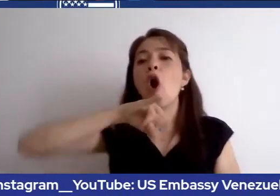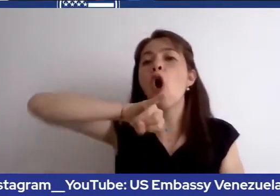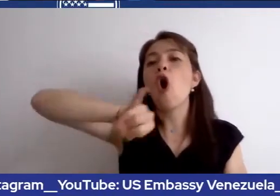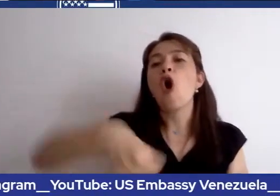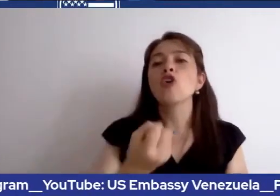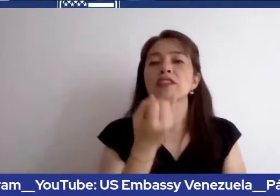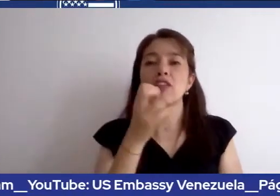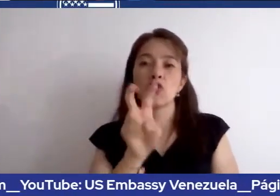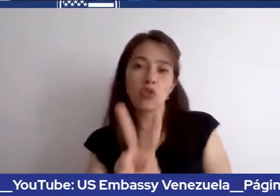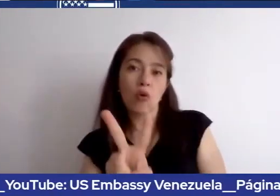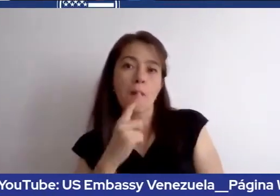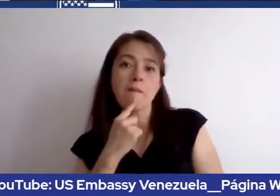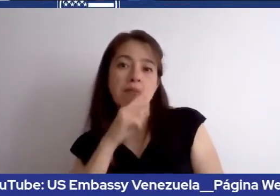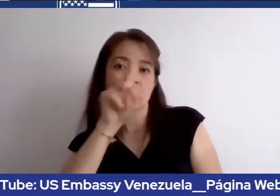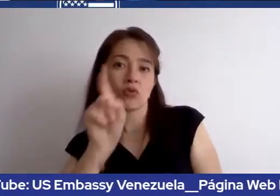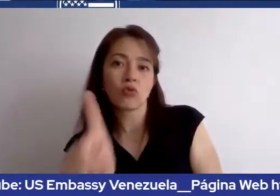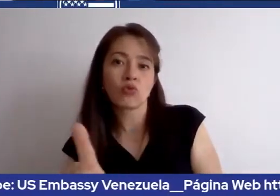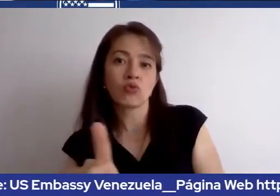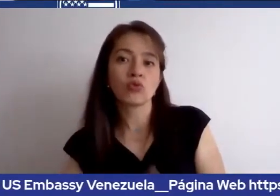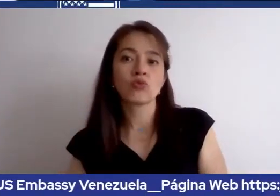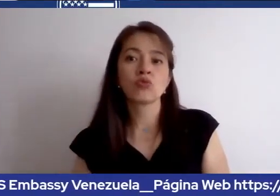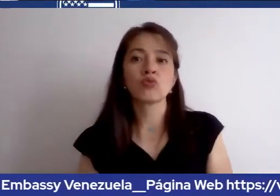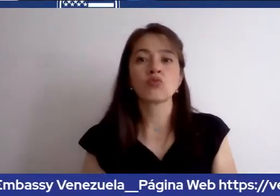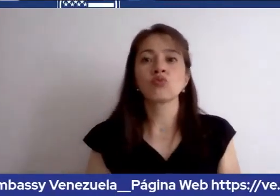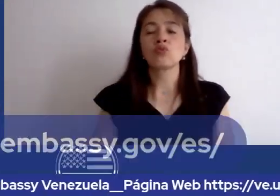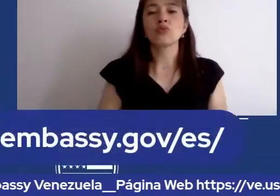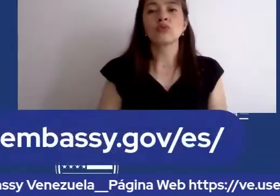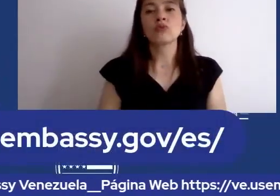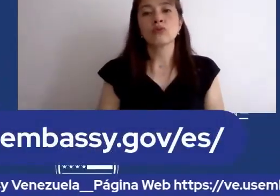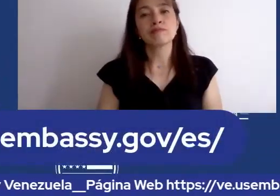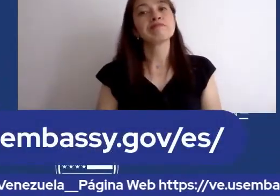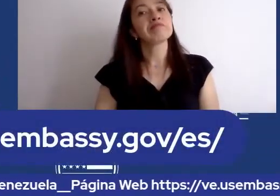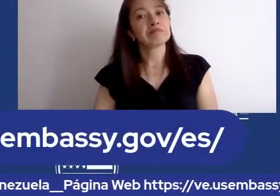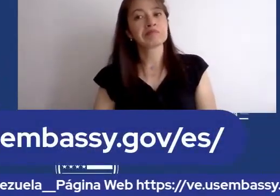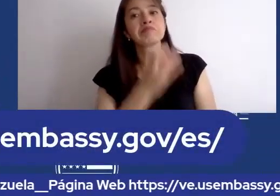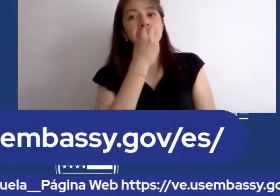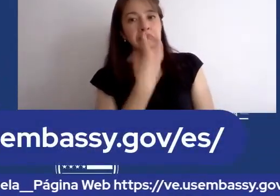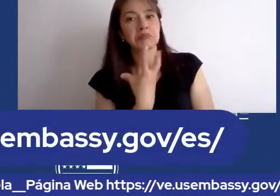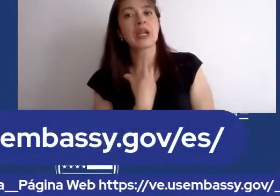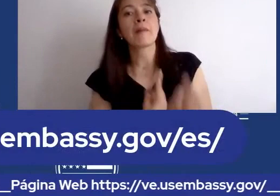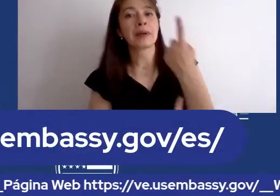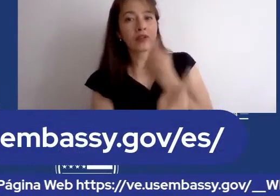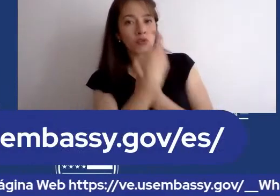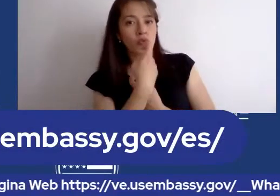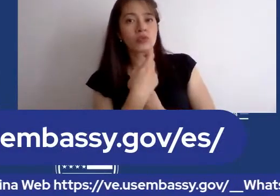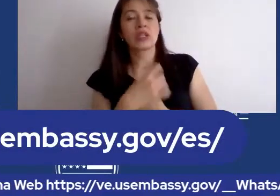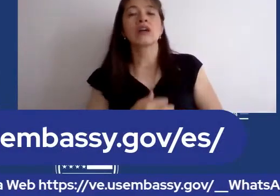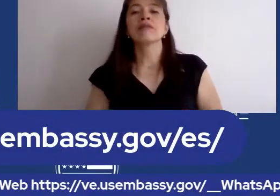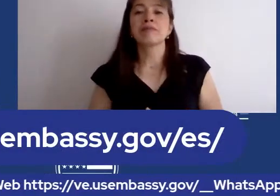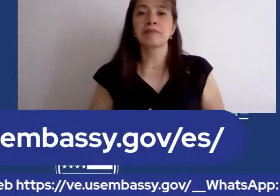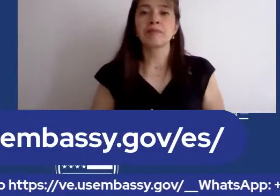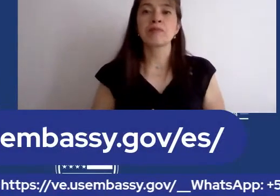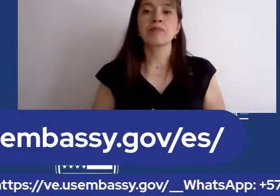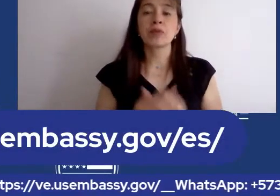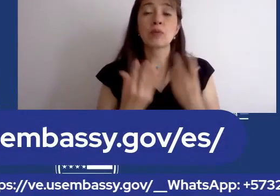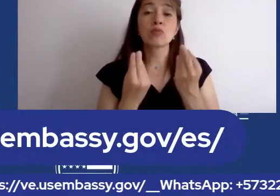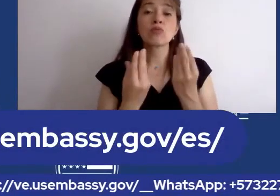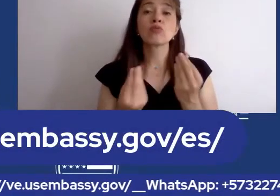por ejemplo. Sí. Puede ser estudiando, ¿no? Es una buena pregunta, sí. En muchos casos,